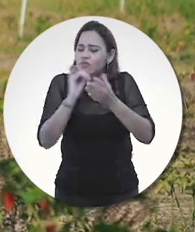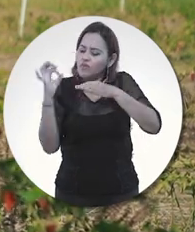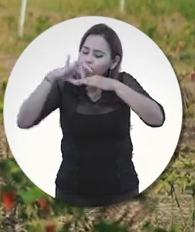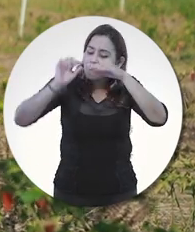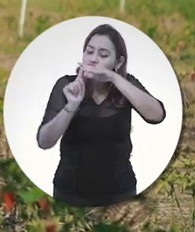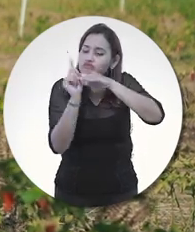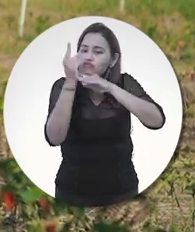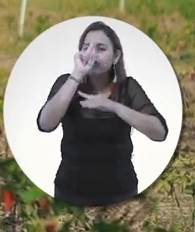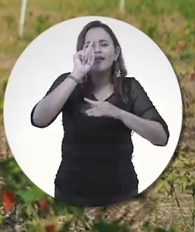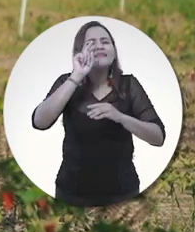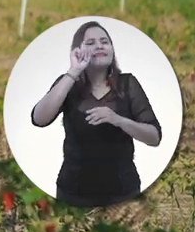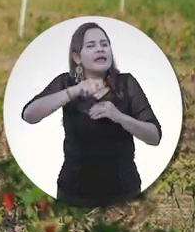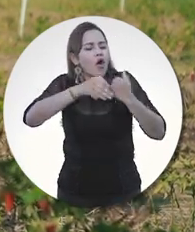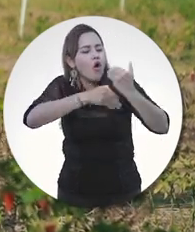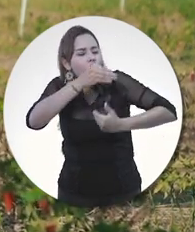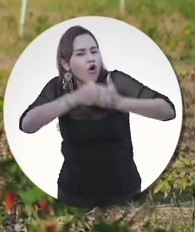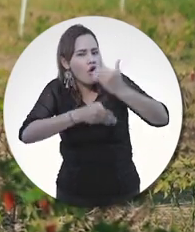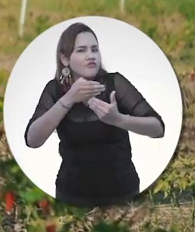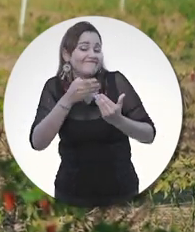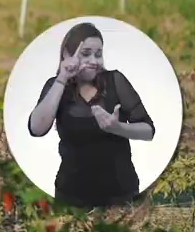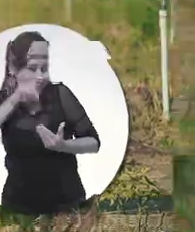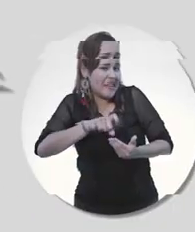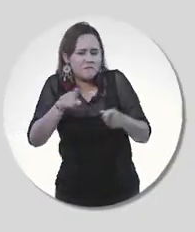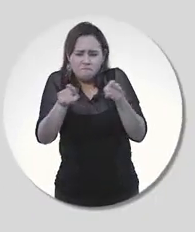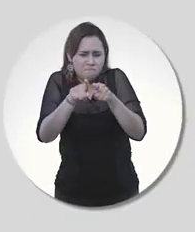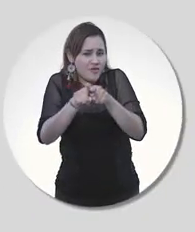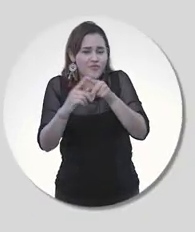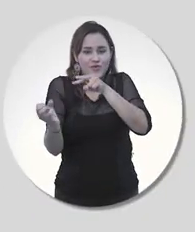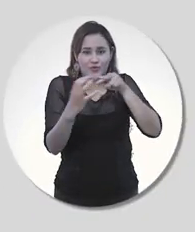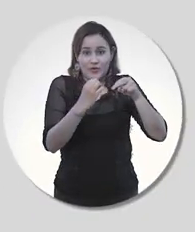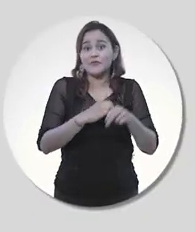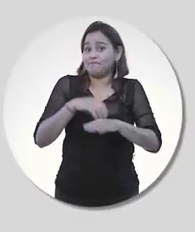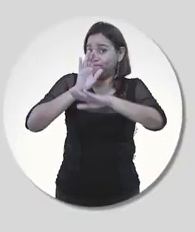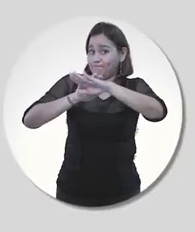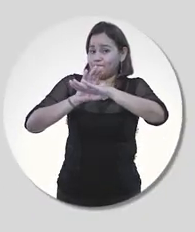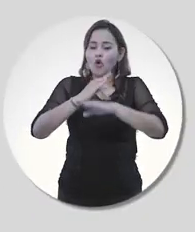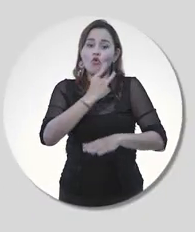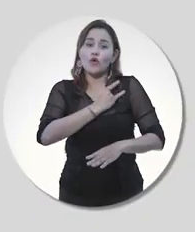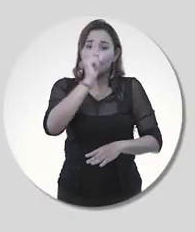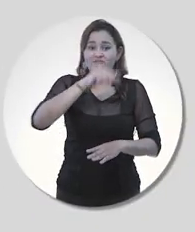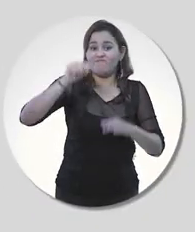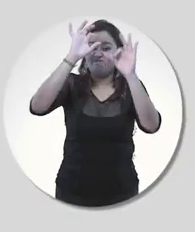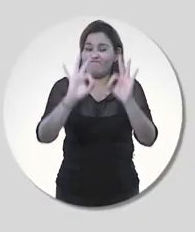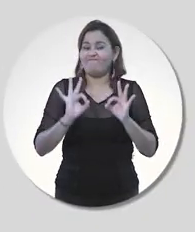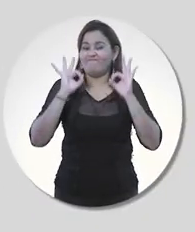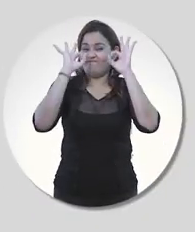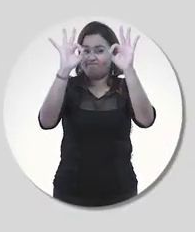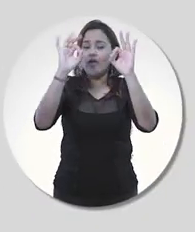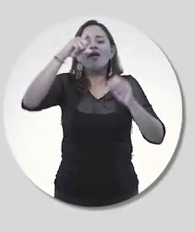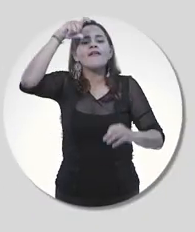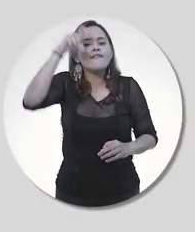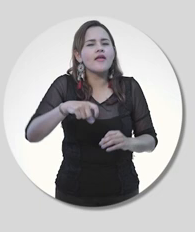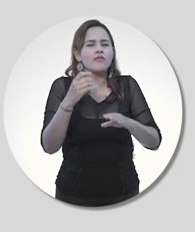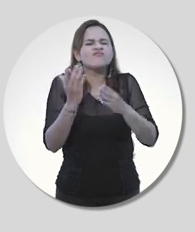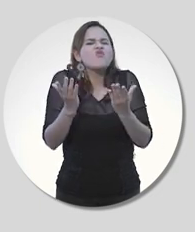cosechar. Está bien, entiendo. Una universidad de alta calidad se reconoce por la capacidad de planear